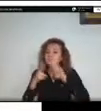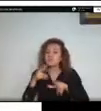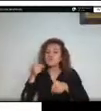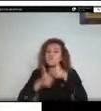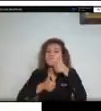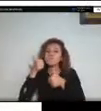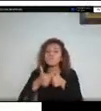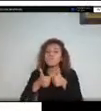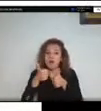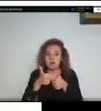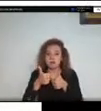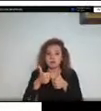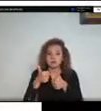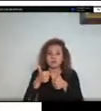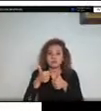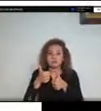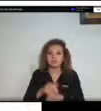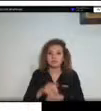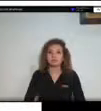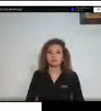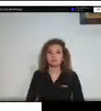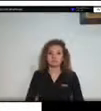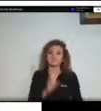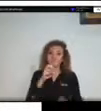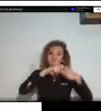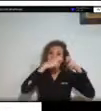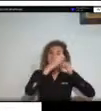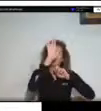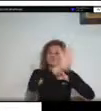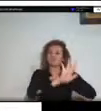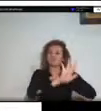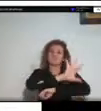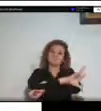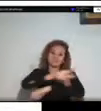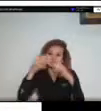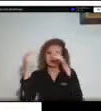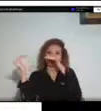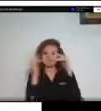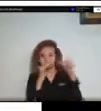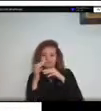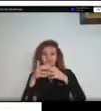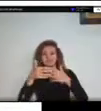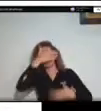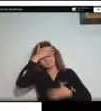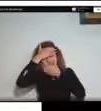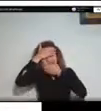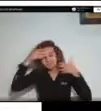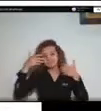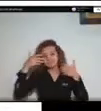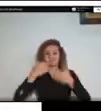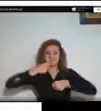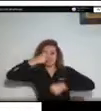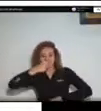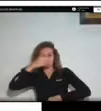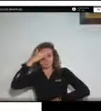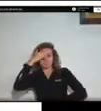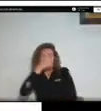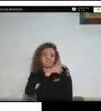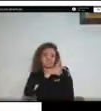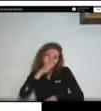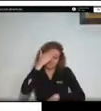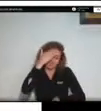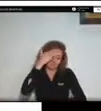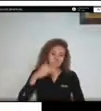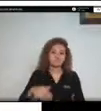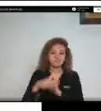de orden público en el país todo el conflicto que tenemos con los grupos al margen de la ley y demás entonces teniendo